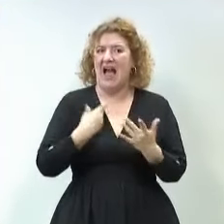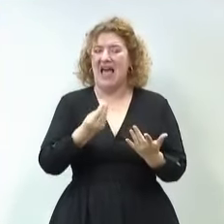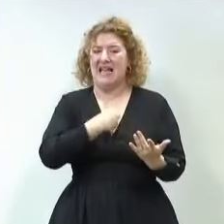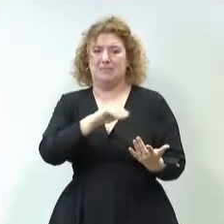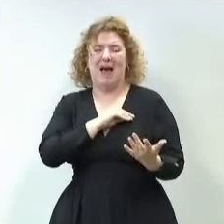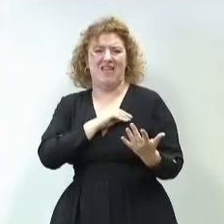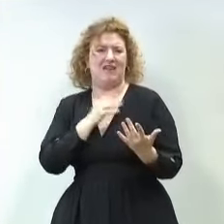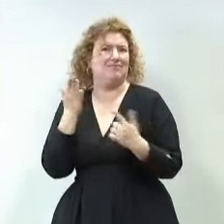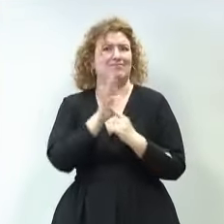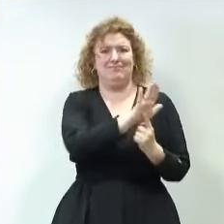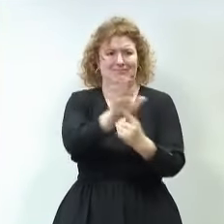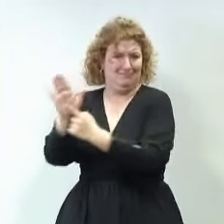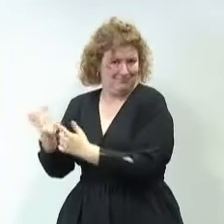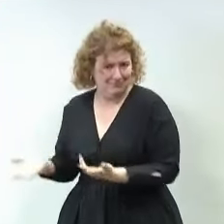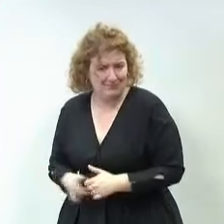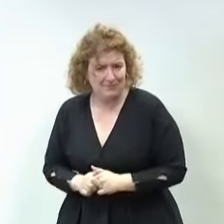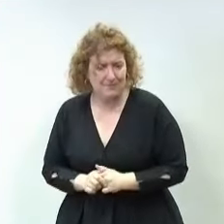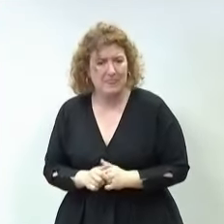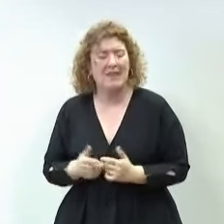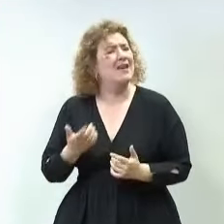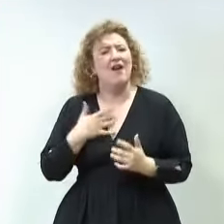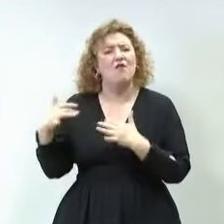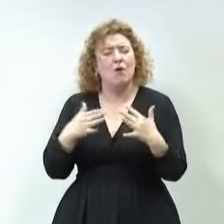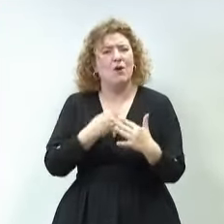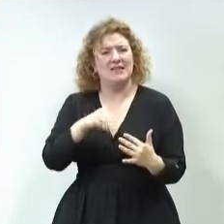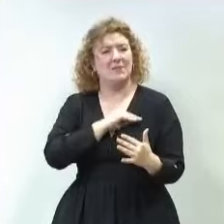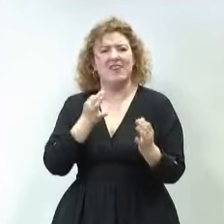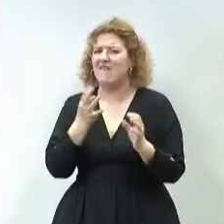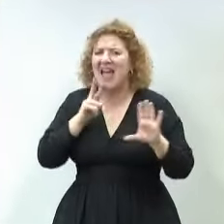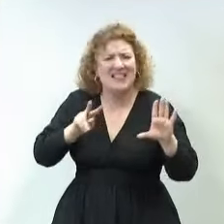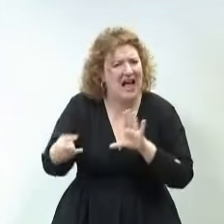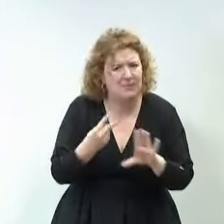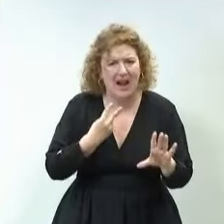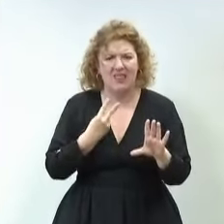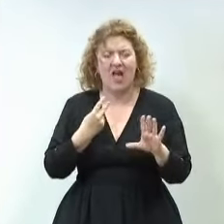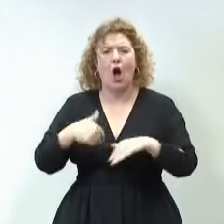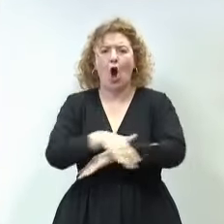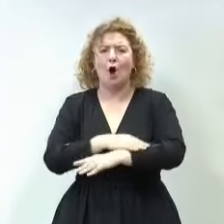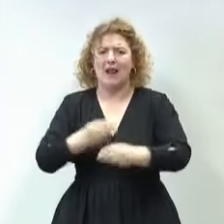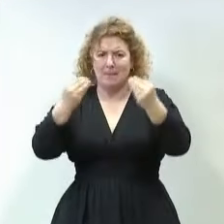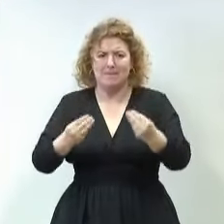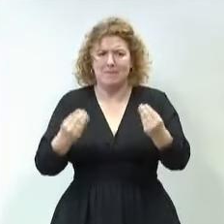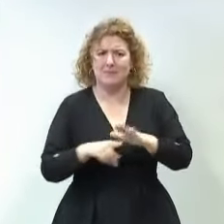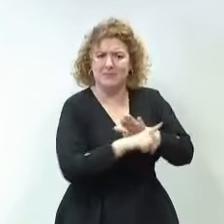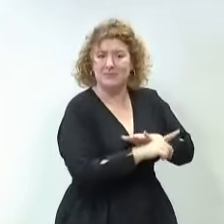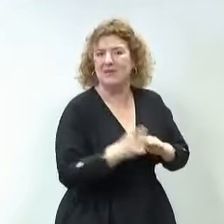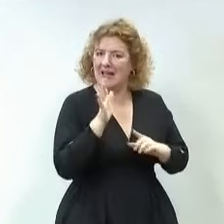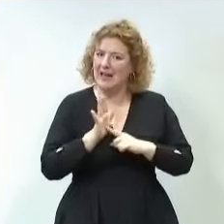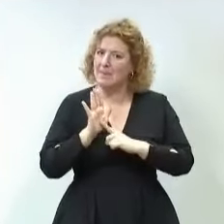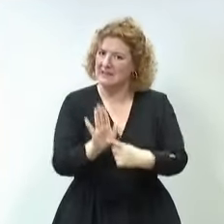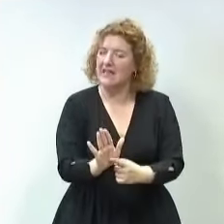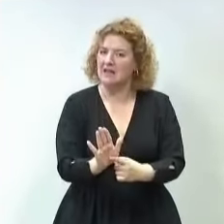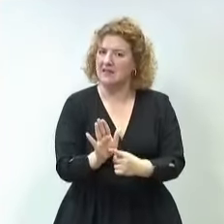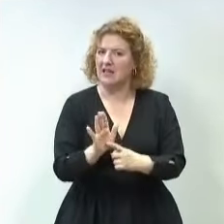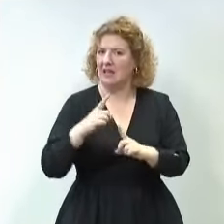en nuestro país. Porque el fútbol en nuestro país necesita recuperar la transparencia, la buena gobernanza y, desde luego, unos representantes que estén